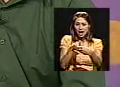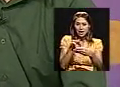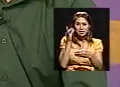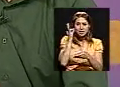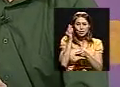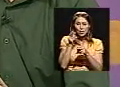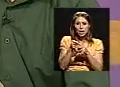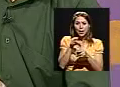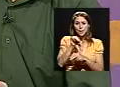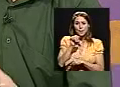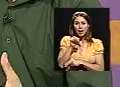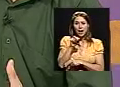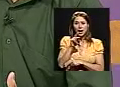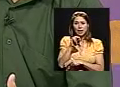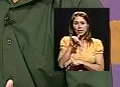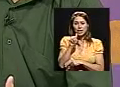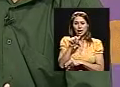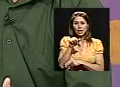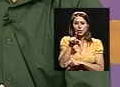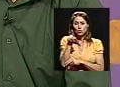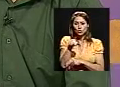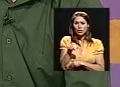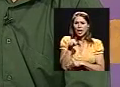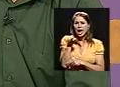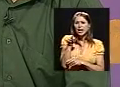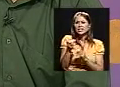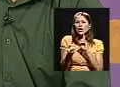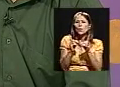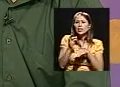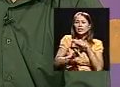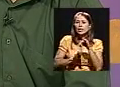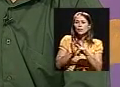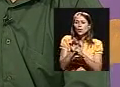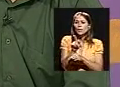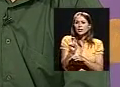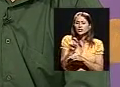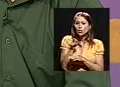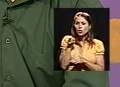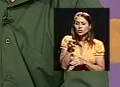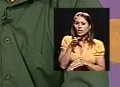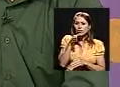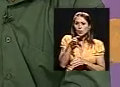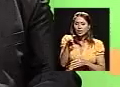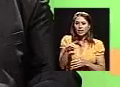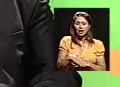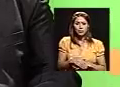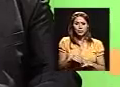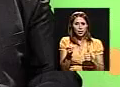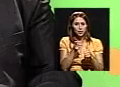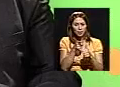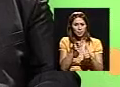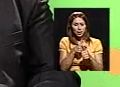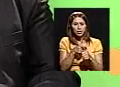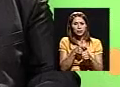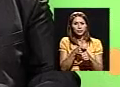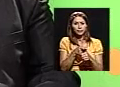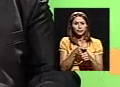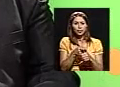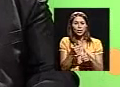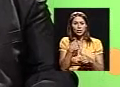doña María Luz, a ella, ¿cuál tipo de pensión le recomendaría a usted para que siga? En primera instancia, la